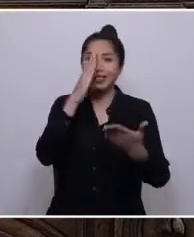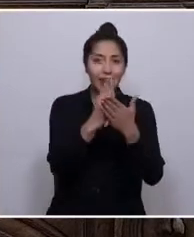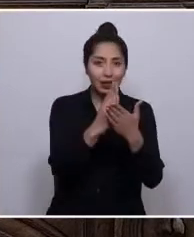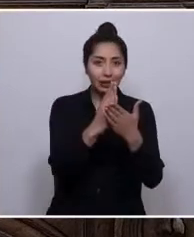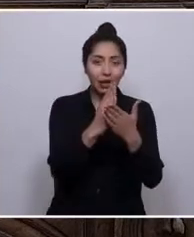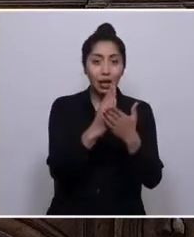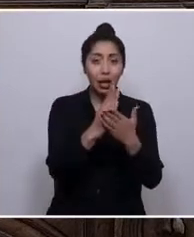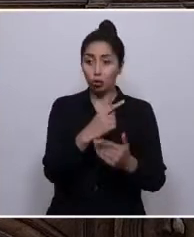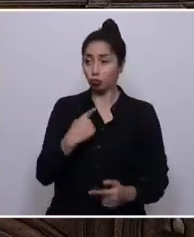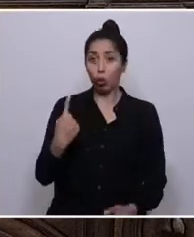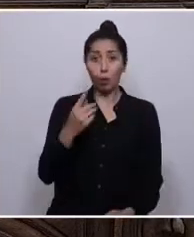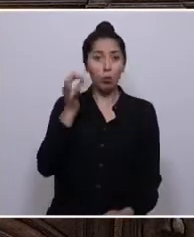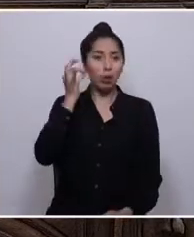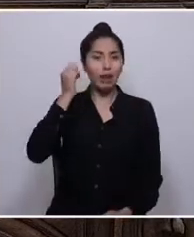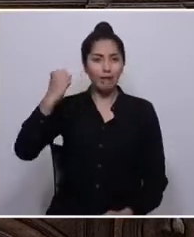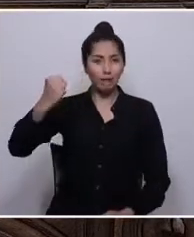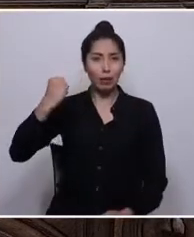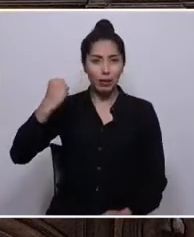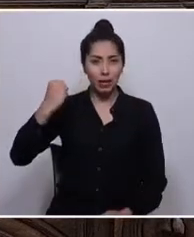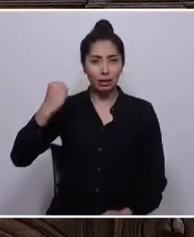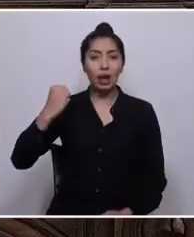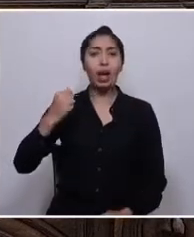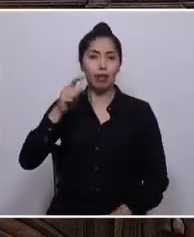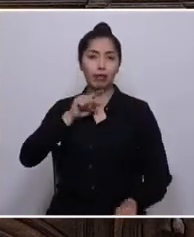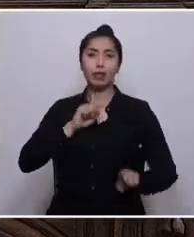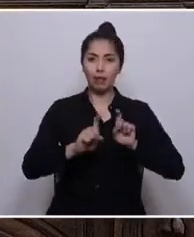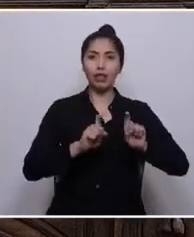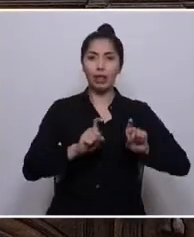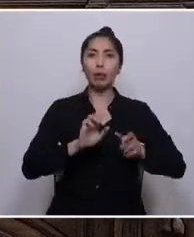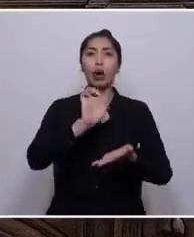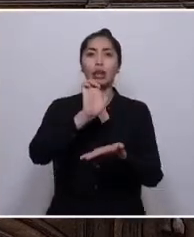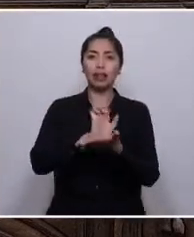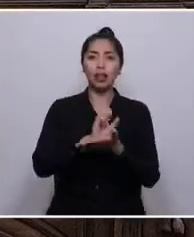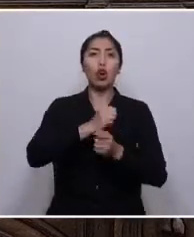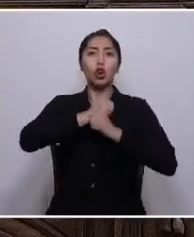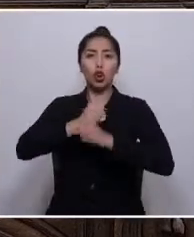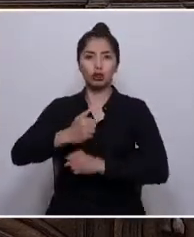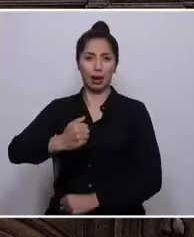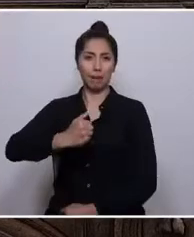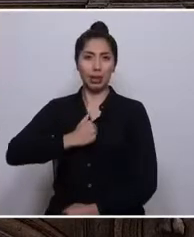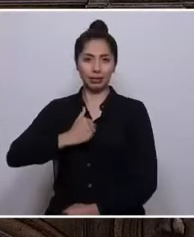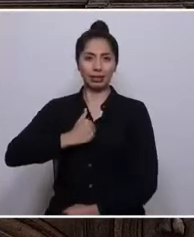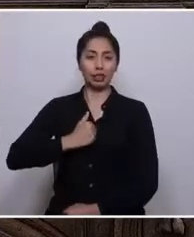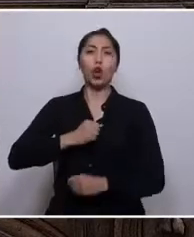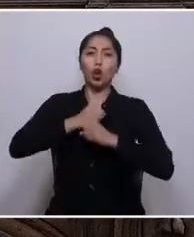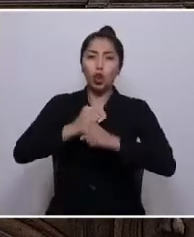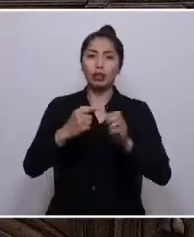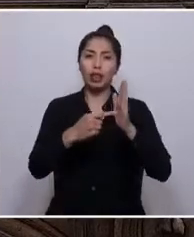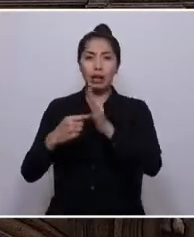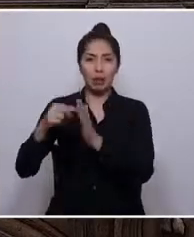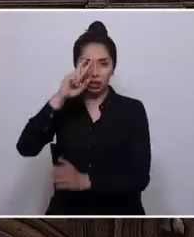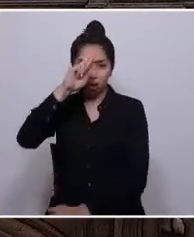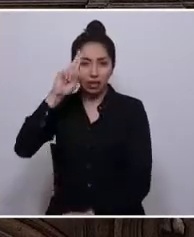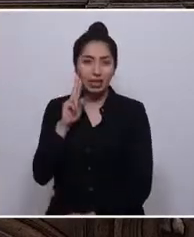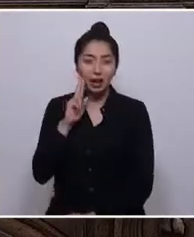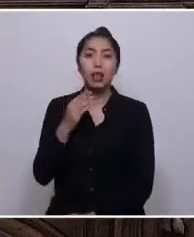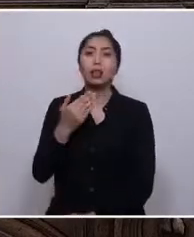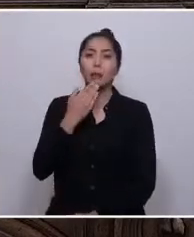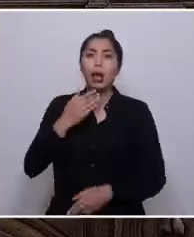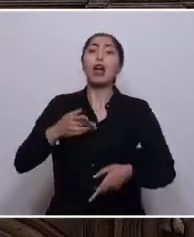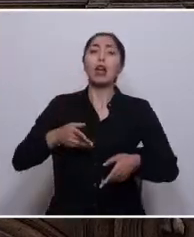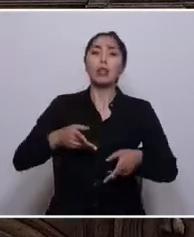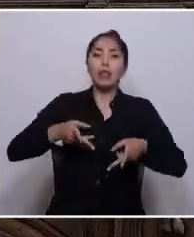como mujeres feministas defenderemos un Estado antipatriarcal y antirracista. Los derechos reproductivos y